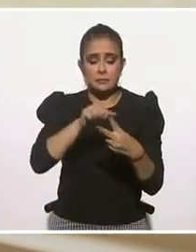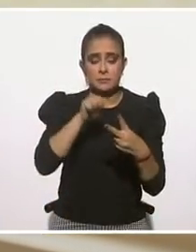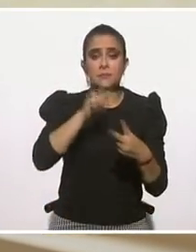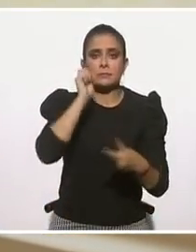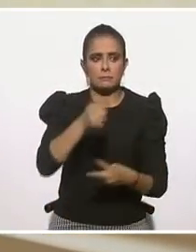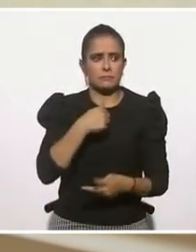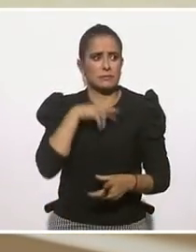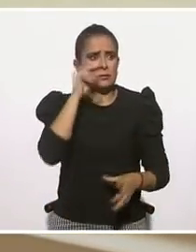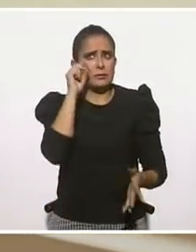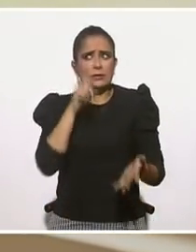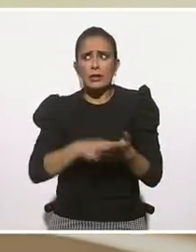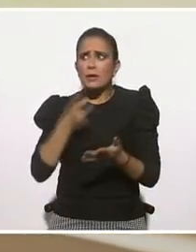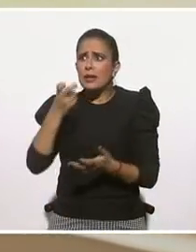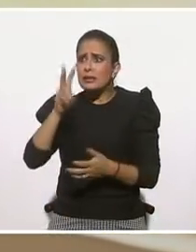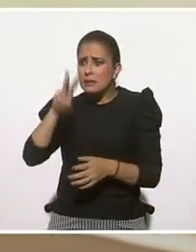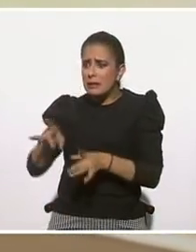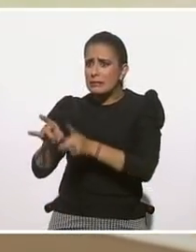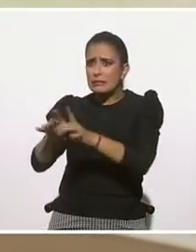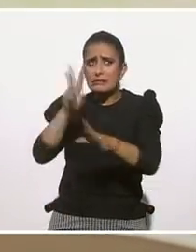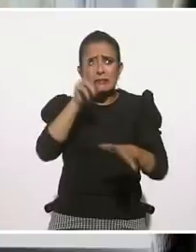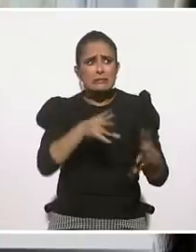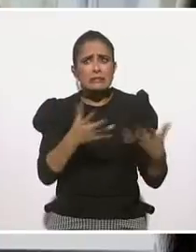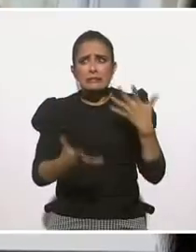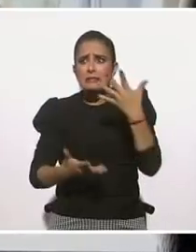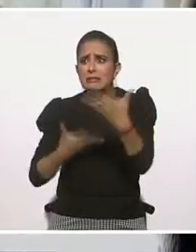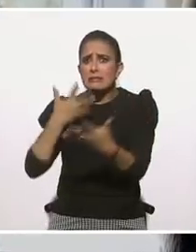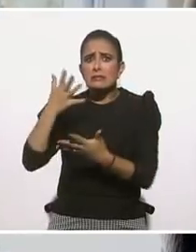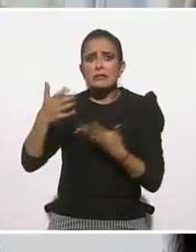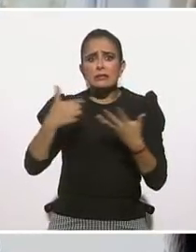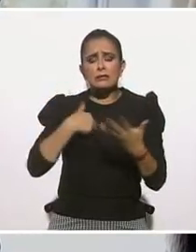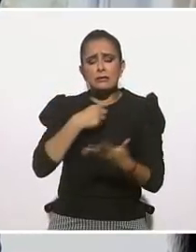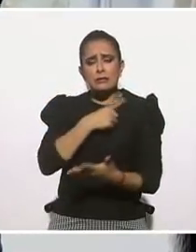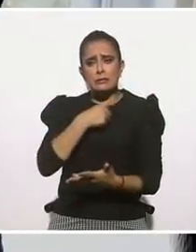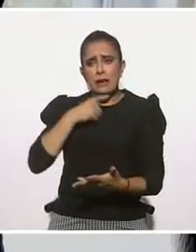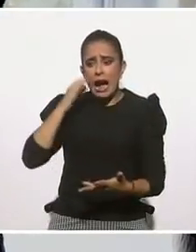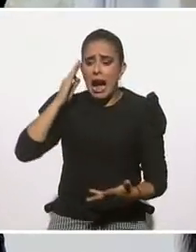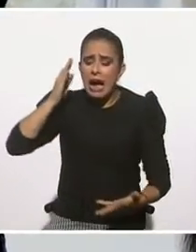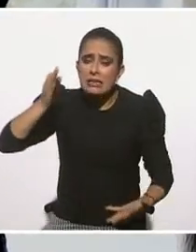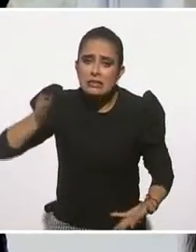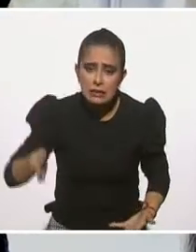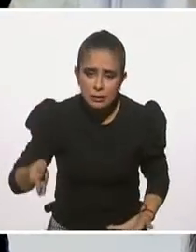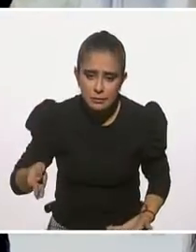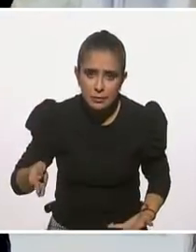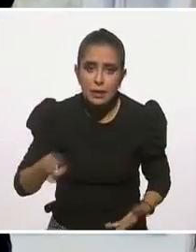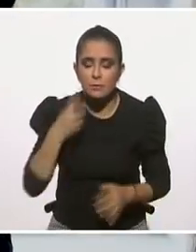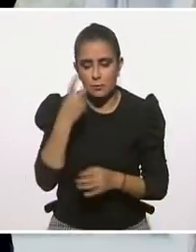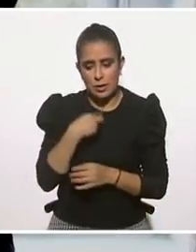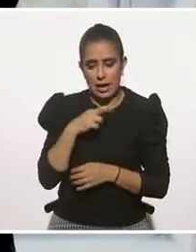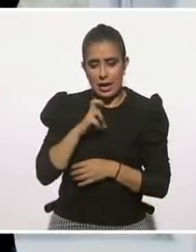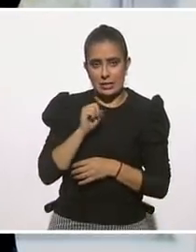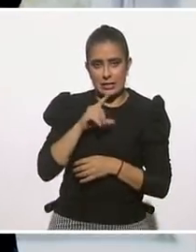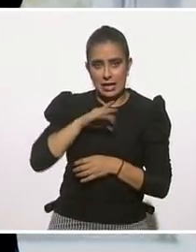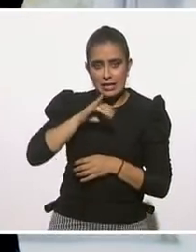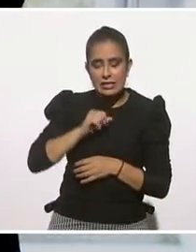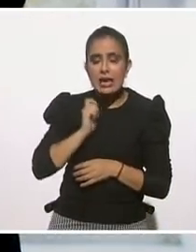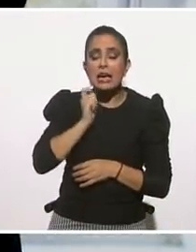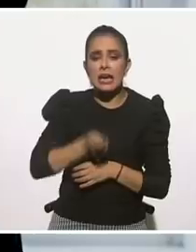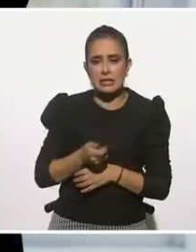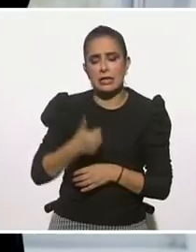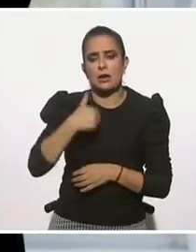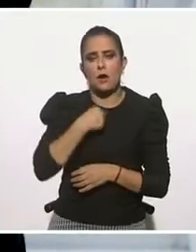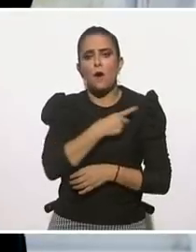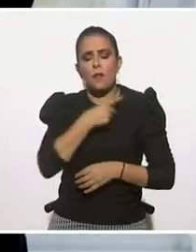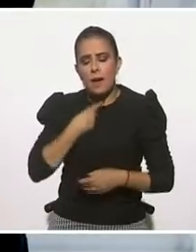en negar la realidad y la otra en aceptarla. Por ello, el sujeto resiliente busca mecanismos más constructivos, como el